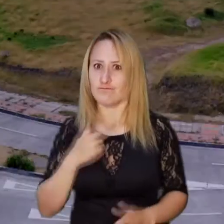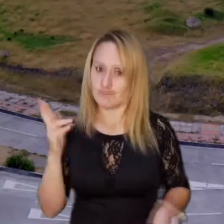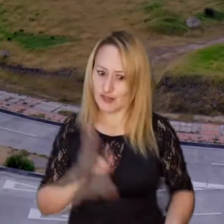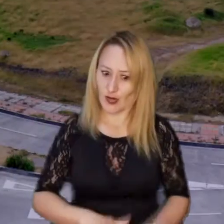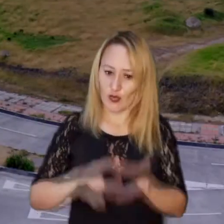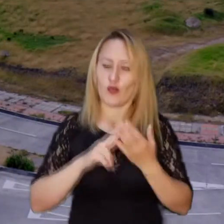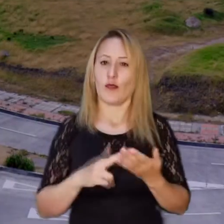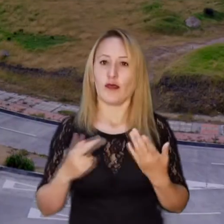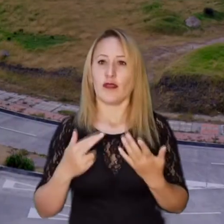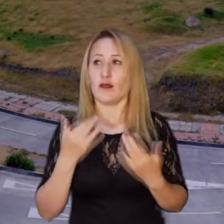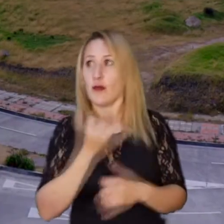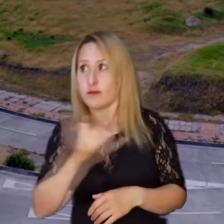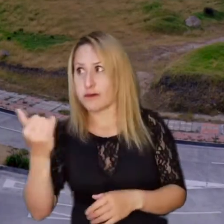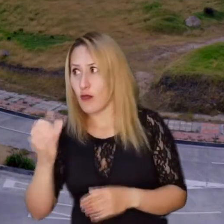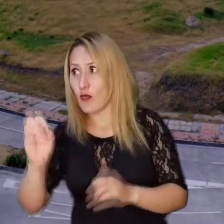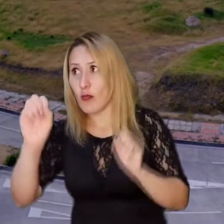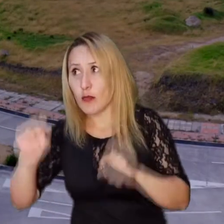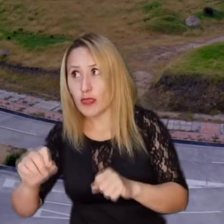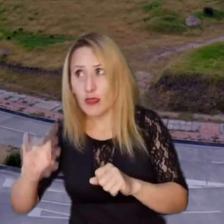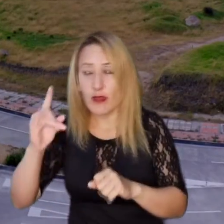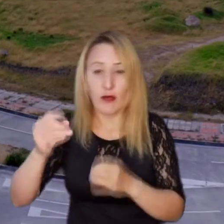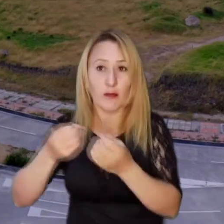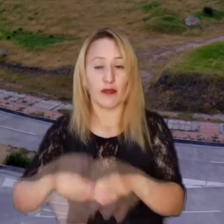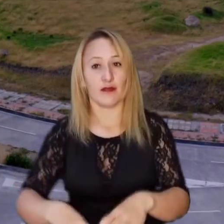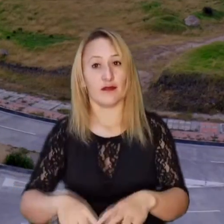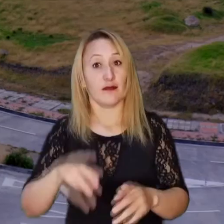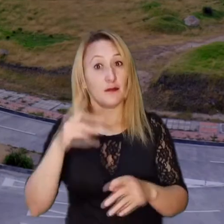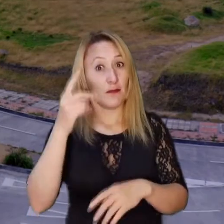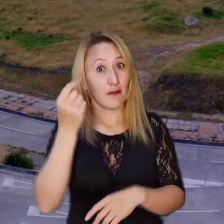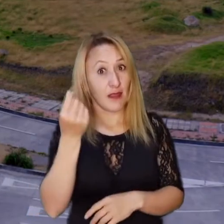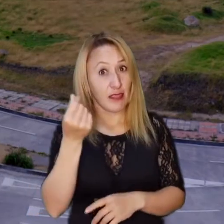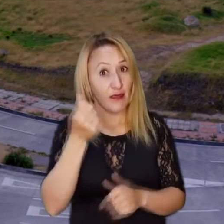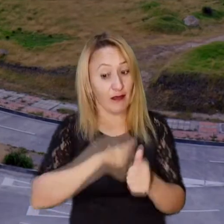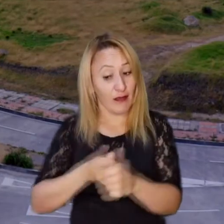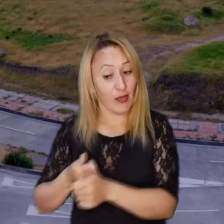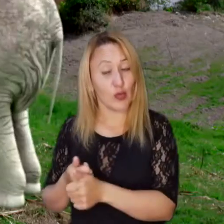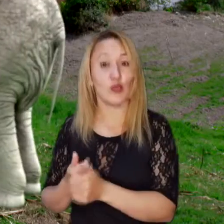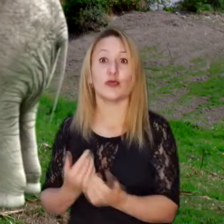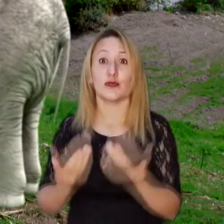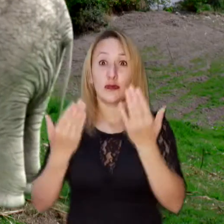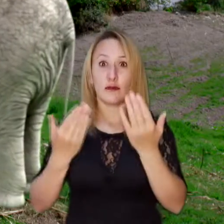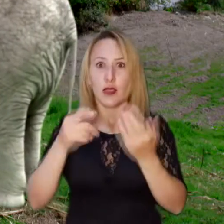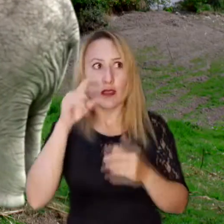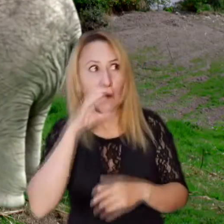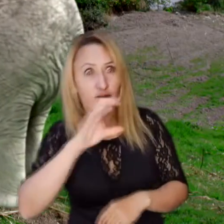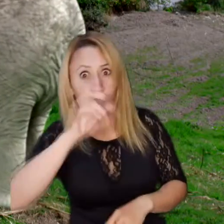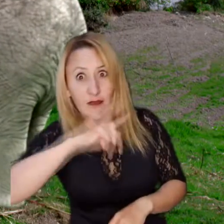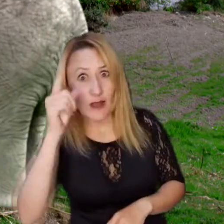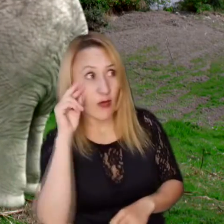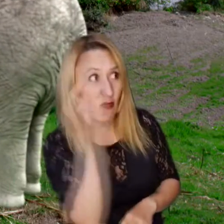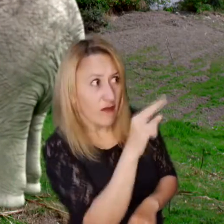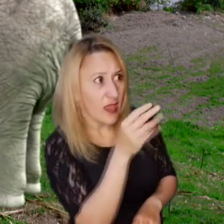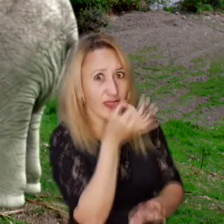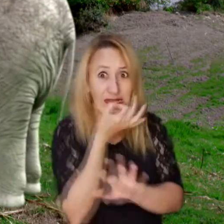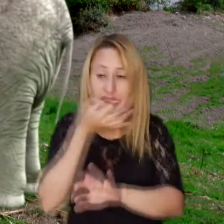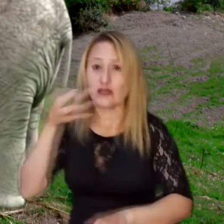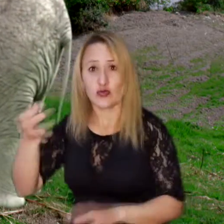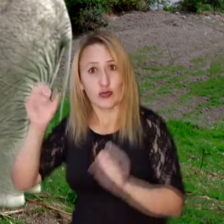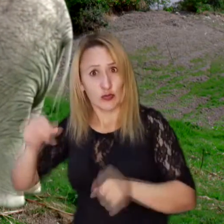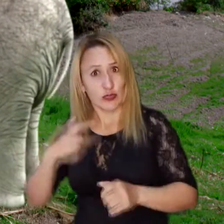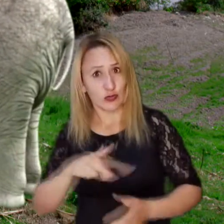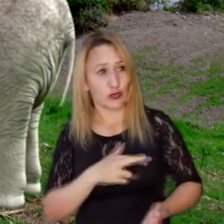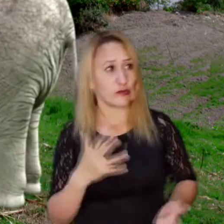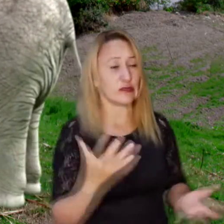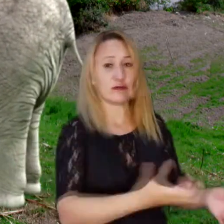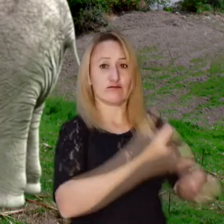Estamos recuperando lo que se pueda perder, porque cada peso cuenta. Si ve un elefante blanco, denúncelo para que lo